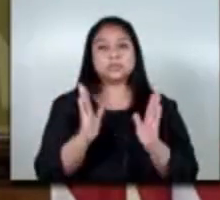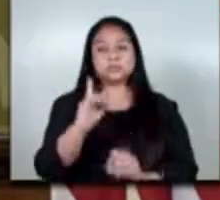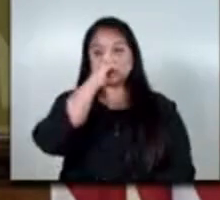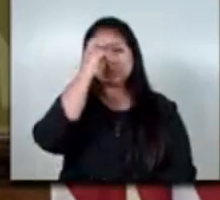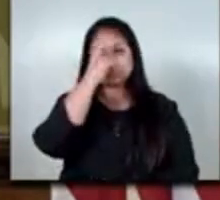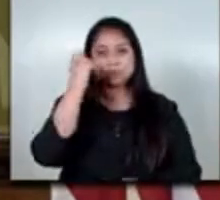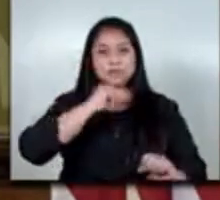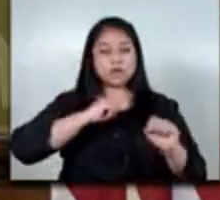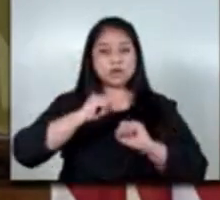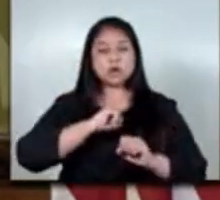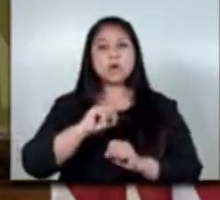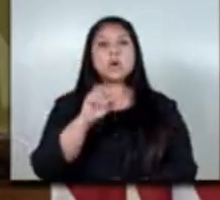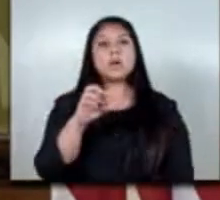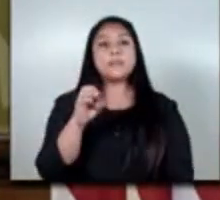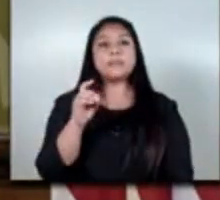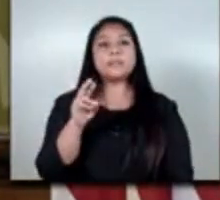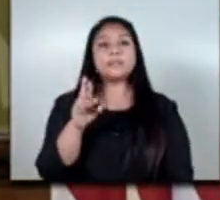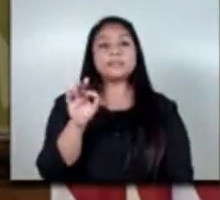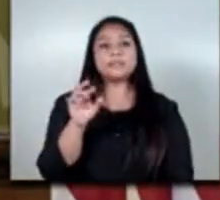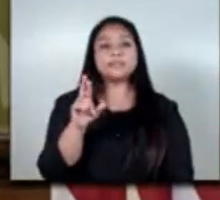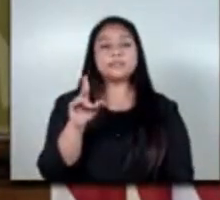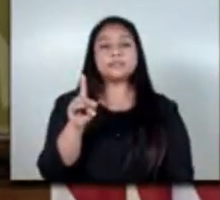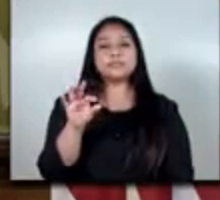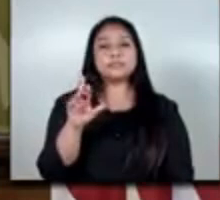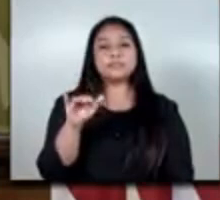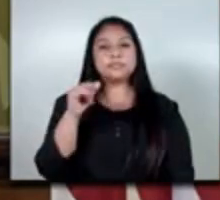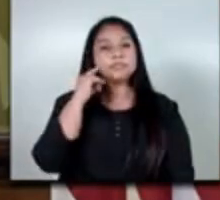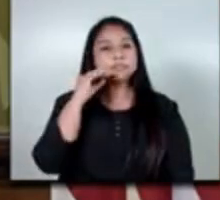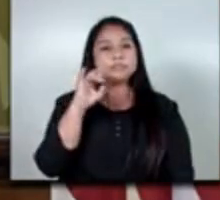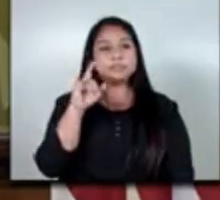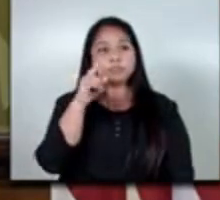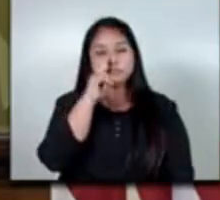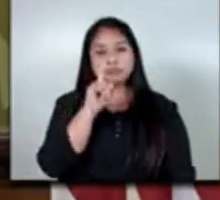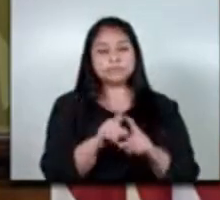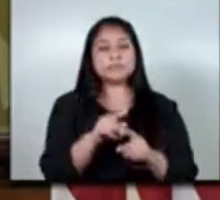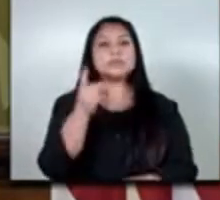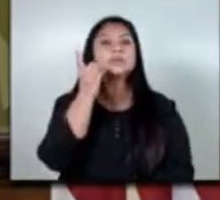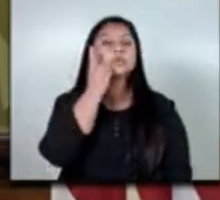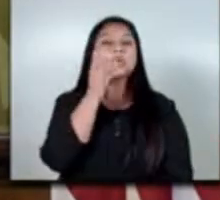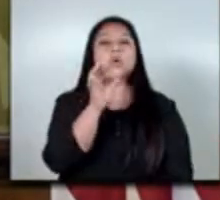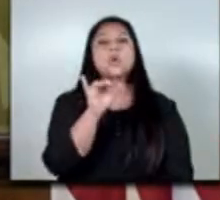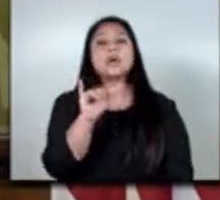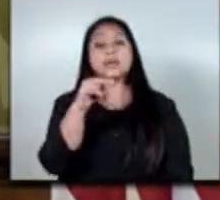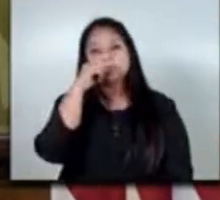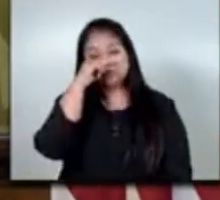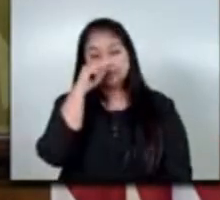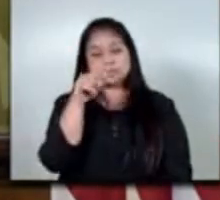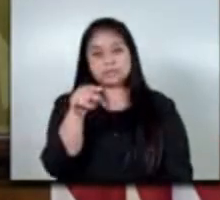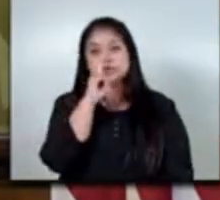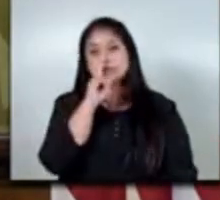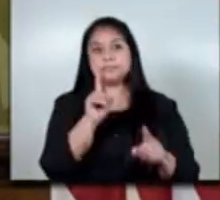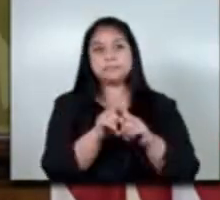rafael rodríguez estimada señora elena montobio directora de la oficina de oiti